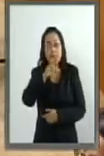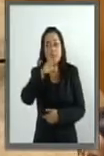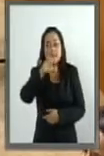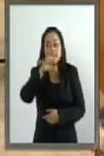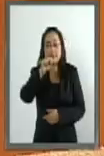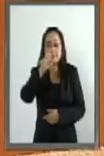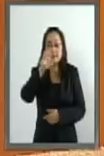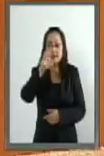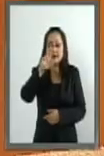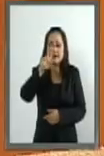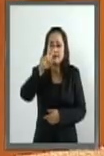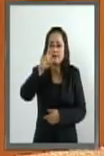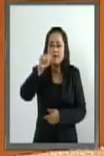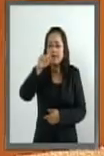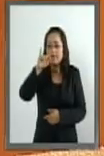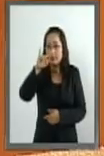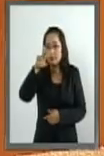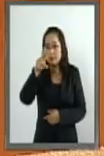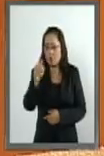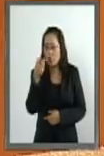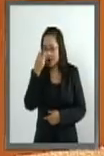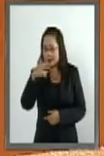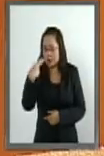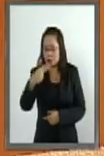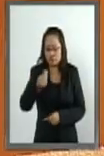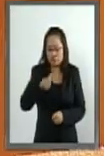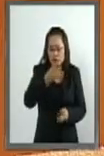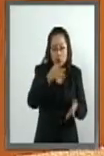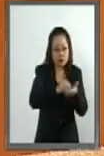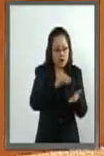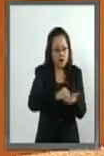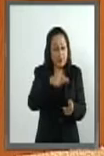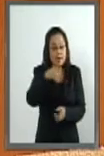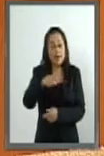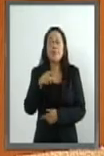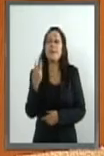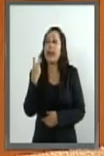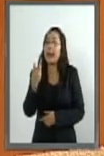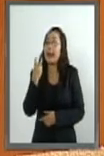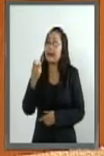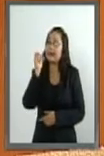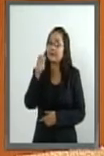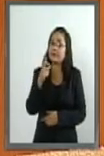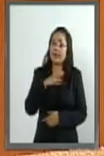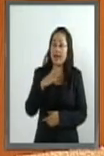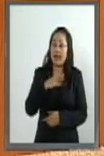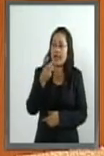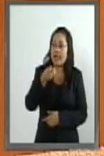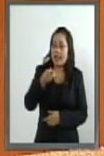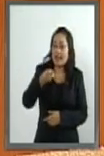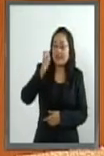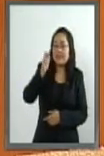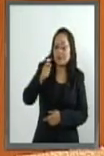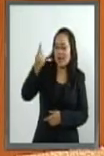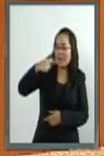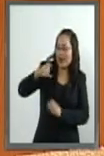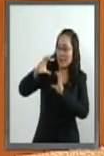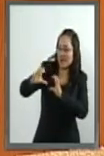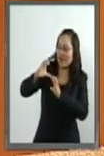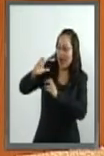Les recuerdo, amigos legisladores, que los preservativos son los que preservan los alimentos.